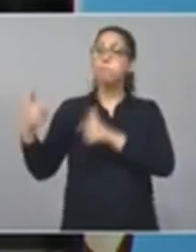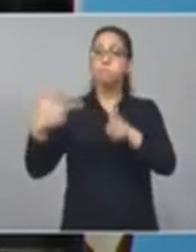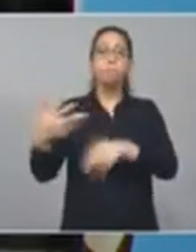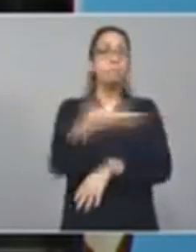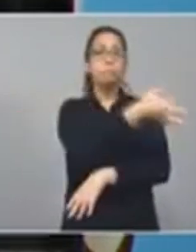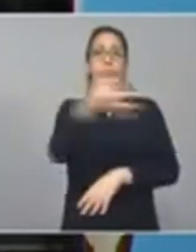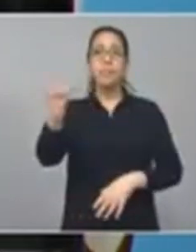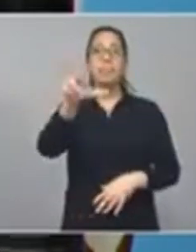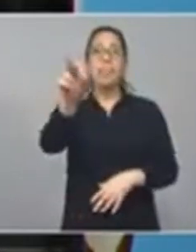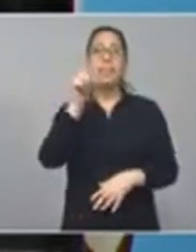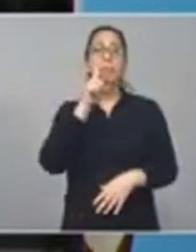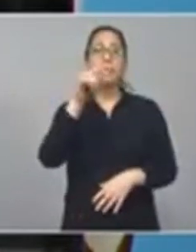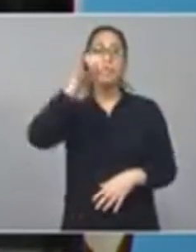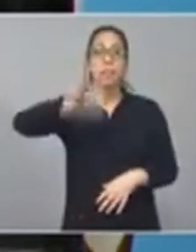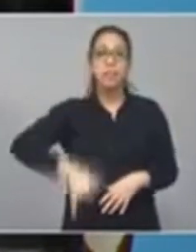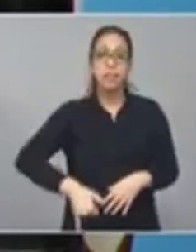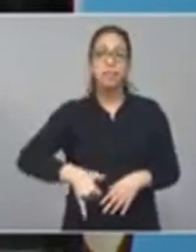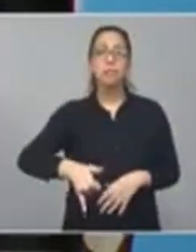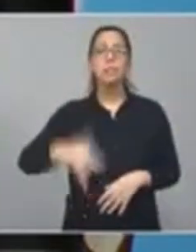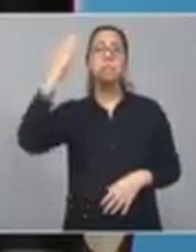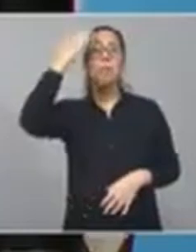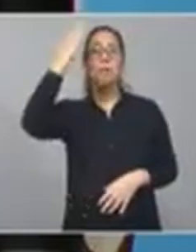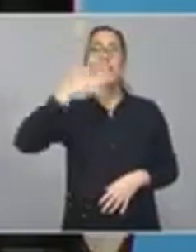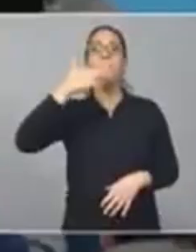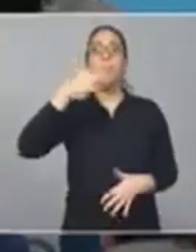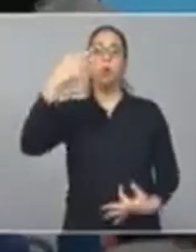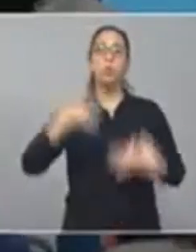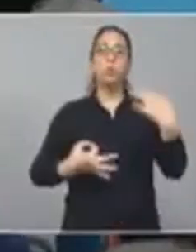30.000, memoria, verdad y justicia.